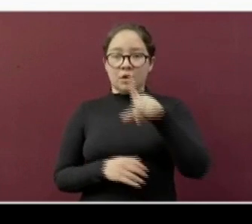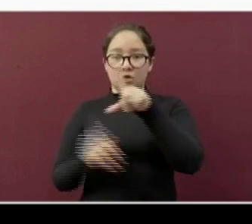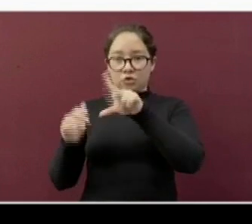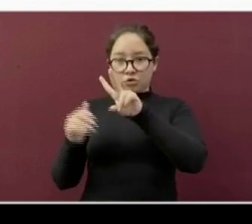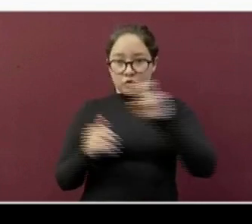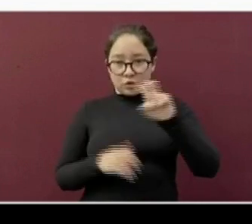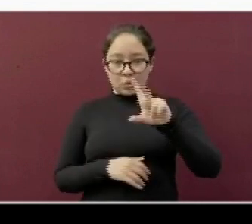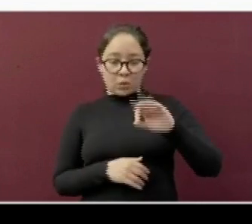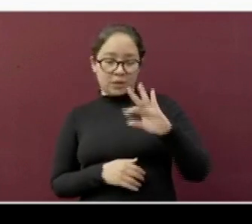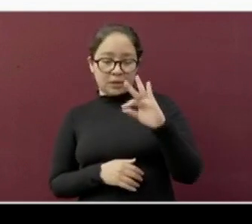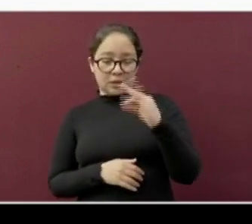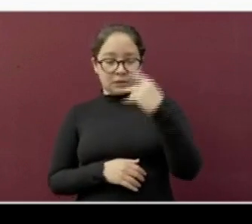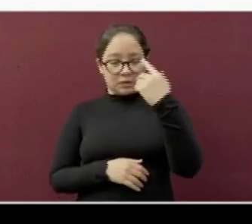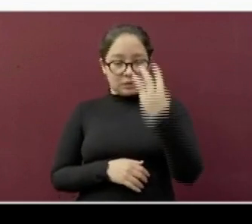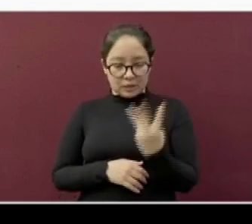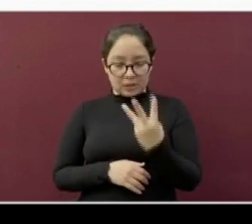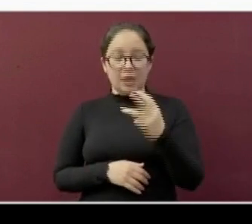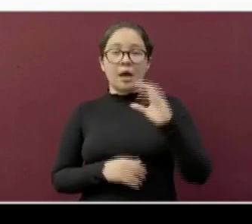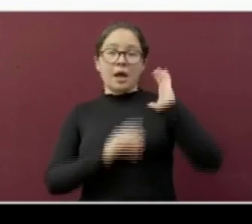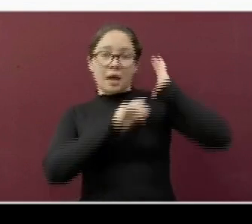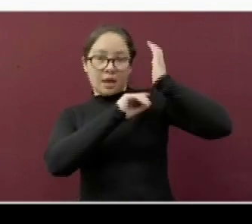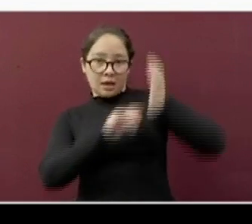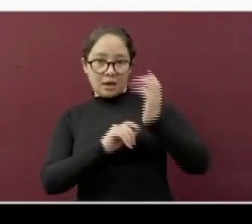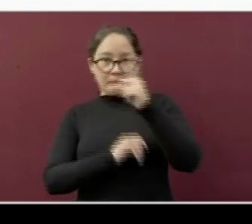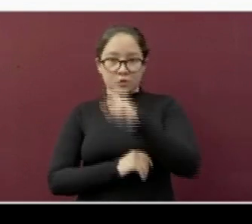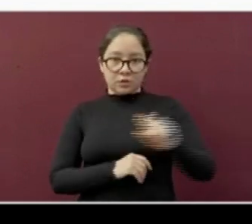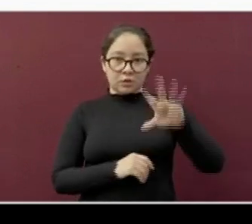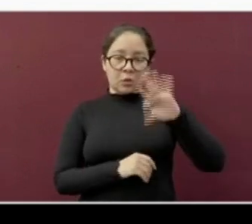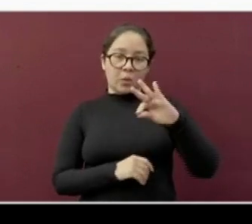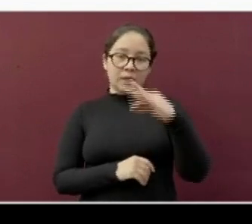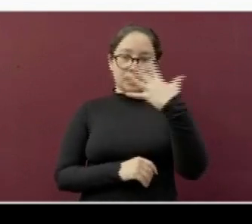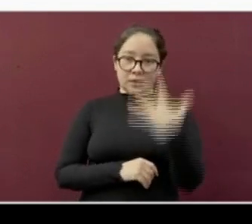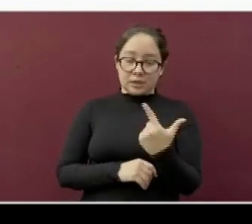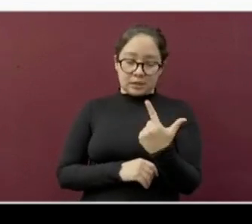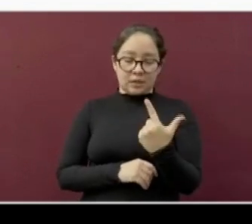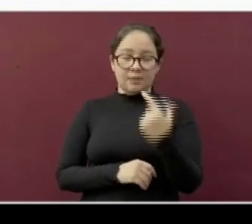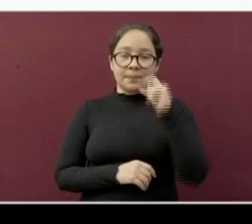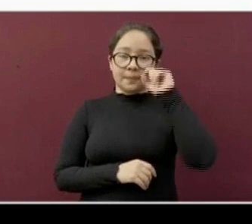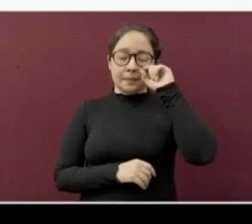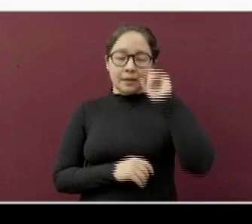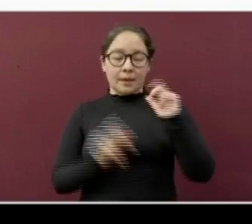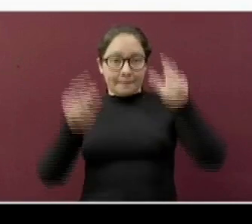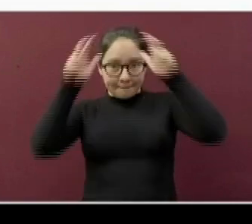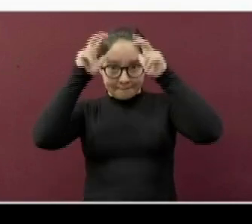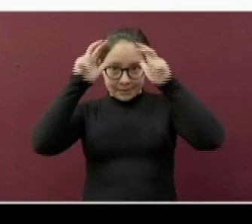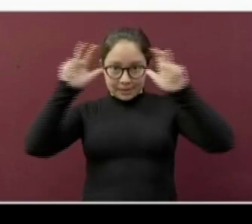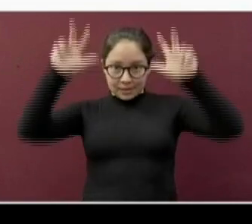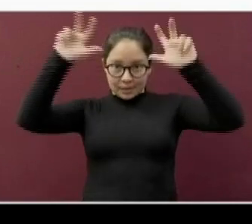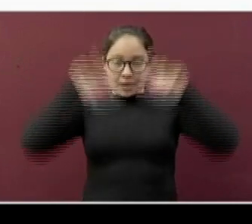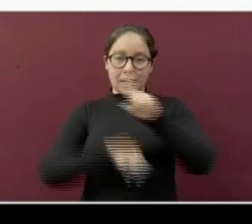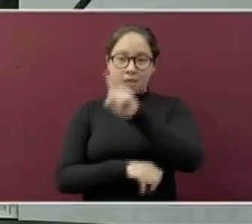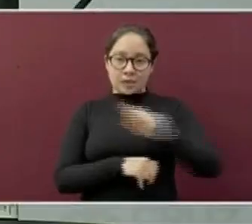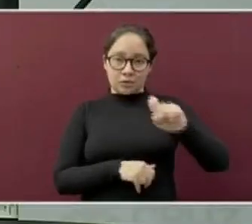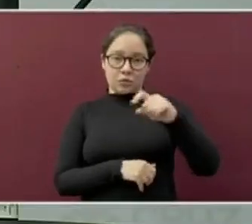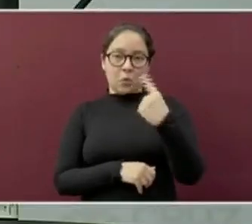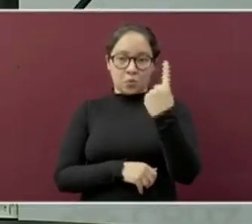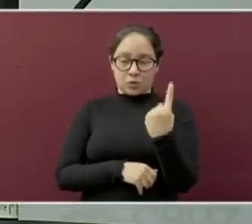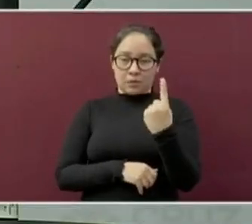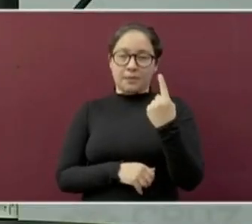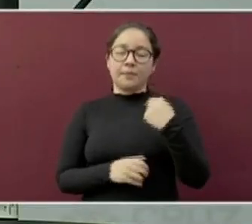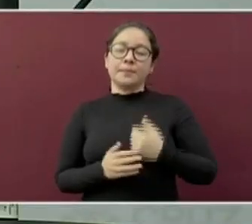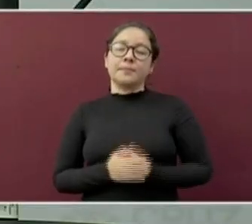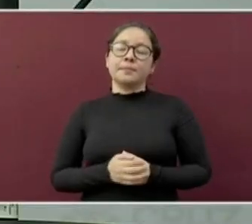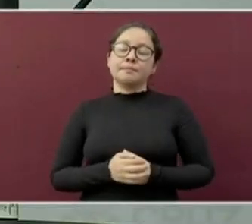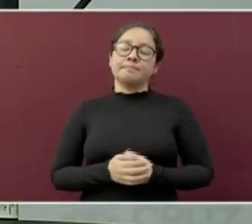243. Álamo de Mapache, 147. Y Mizantla, 101. Como se